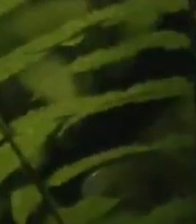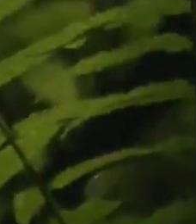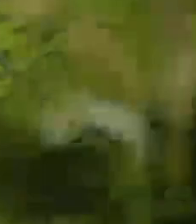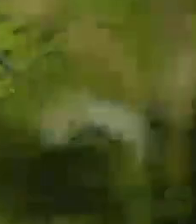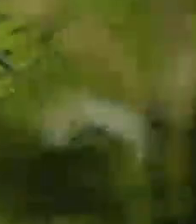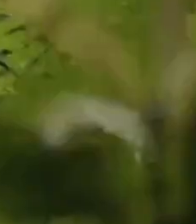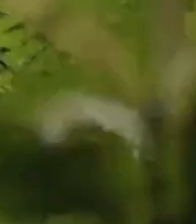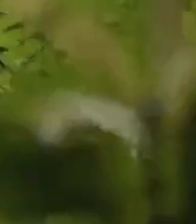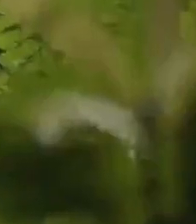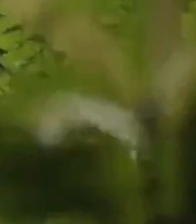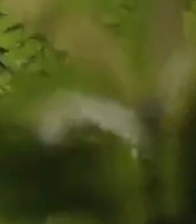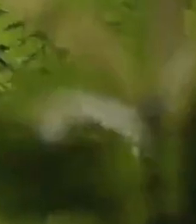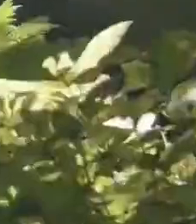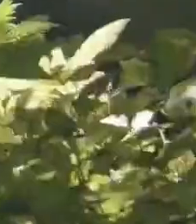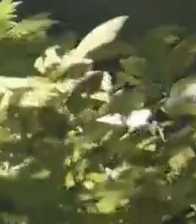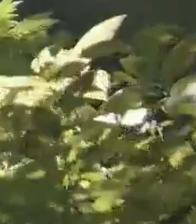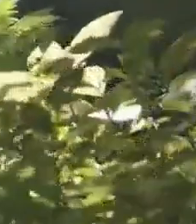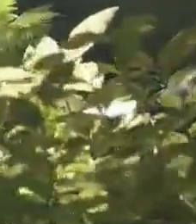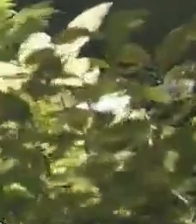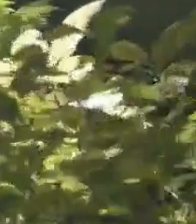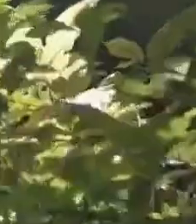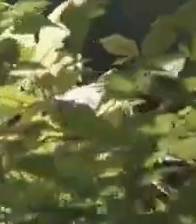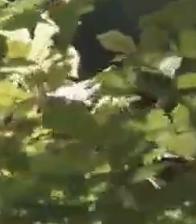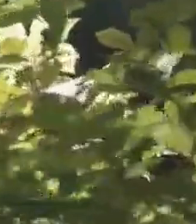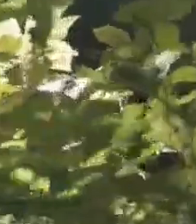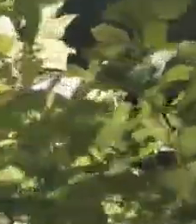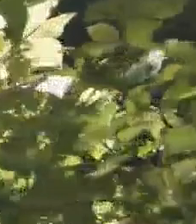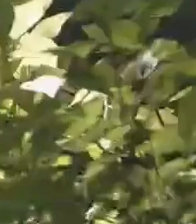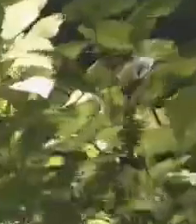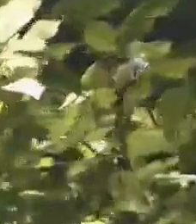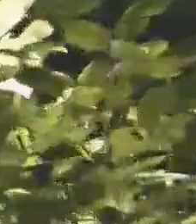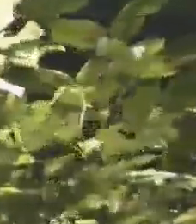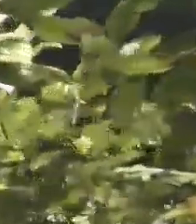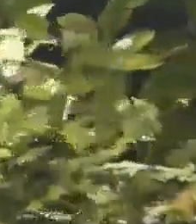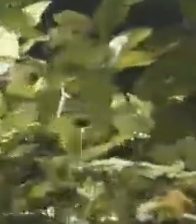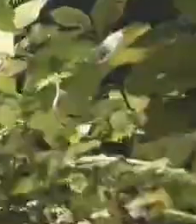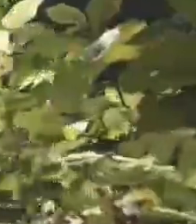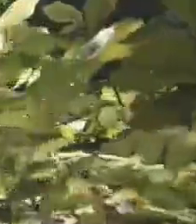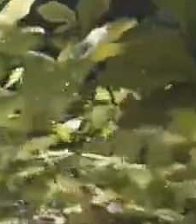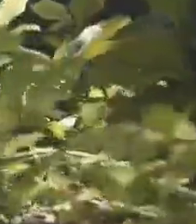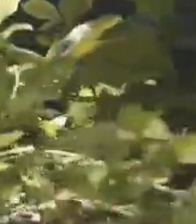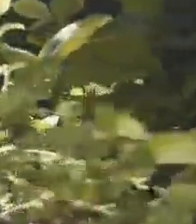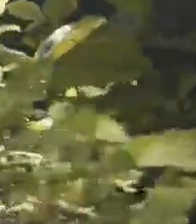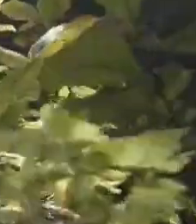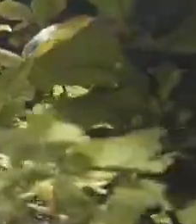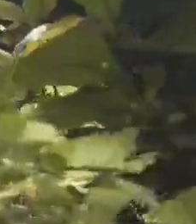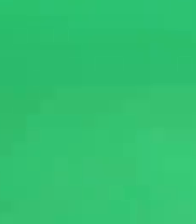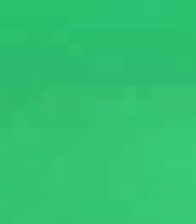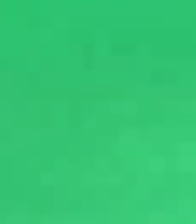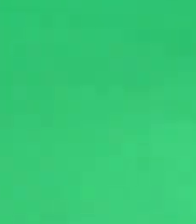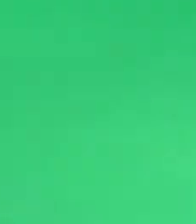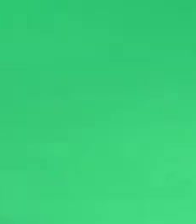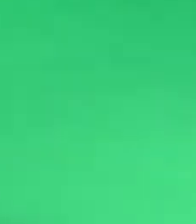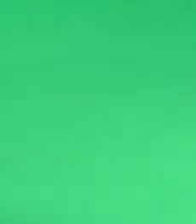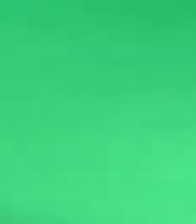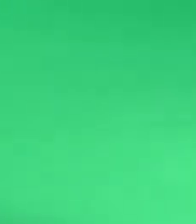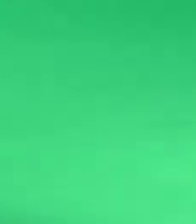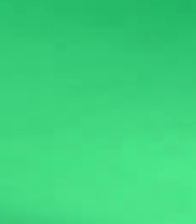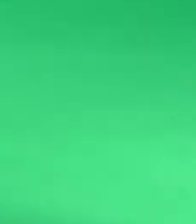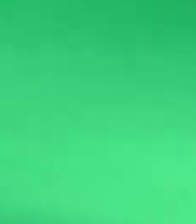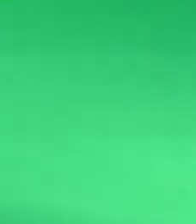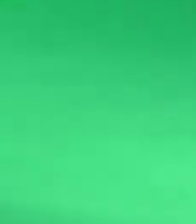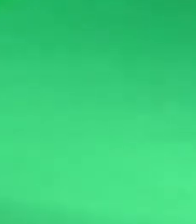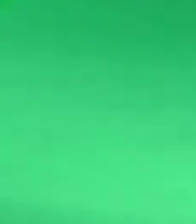es genuino y la vida ahí resplandece México bajo